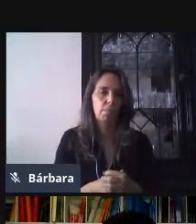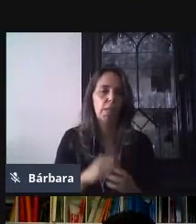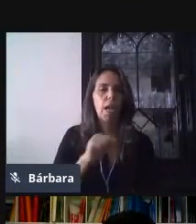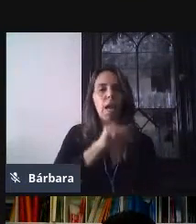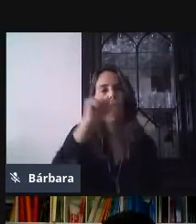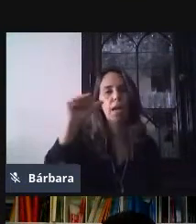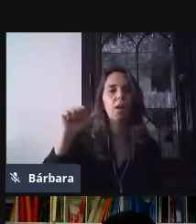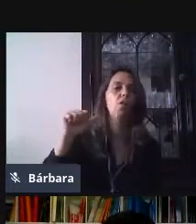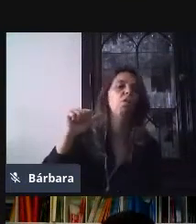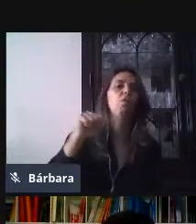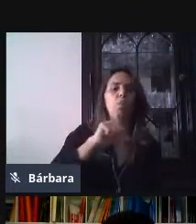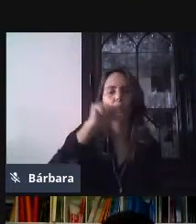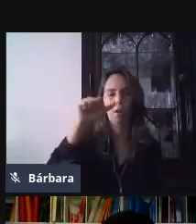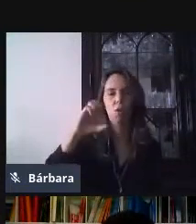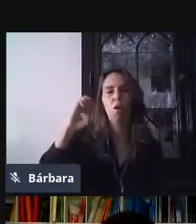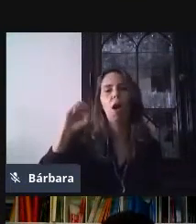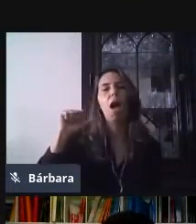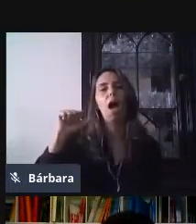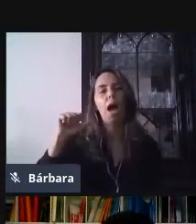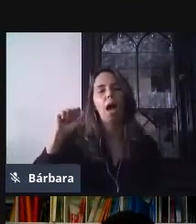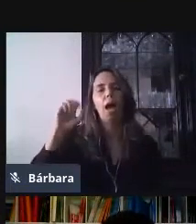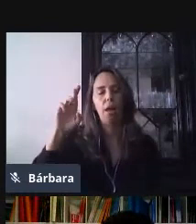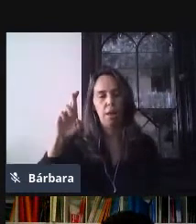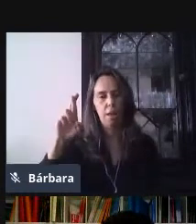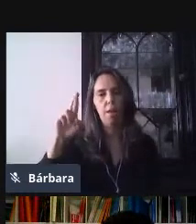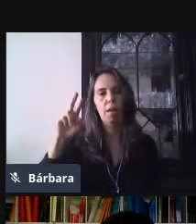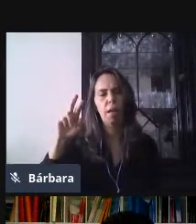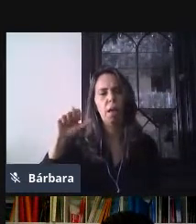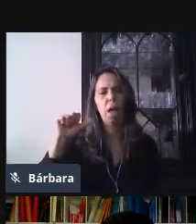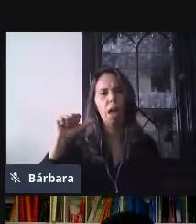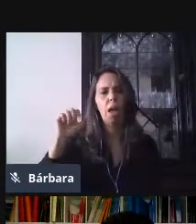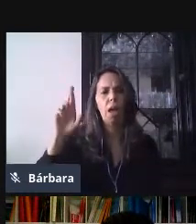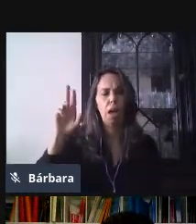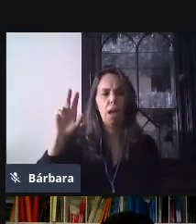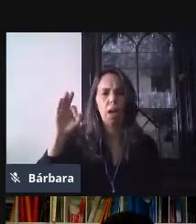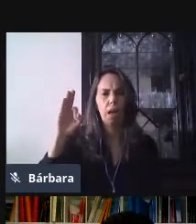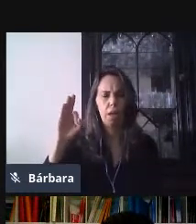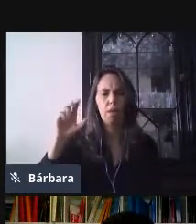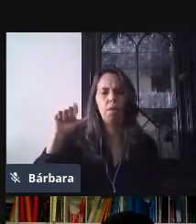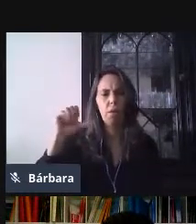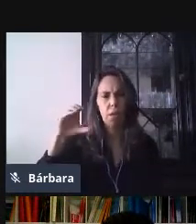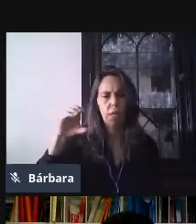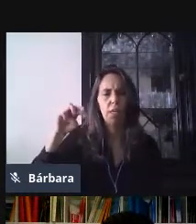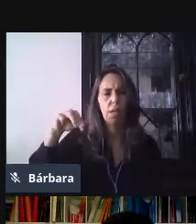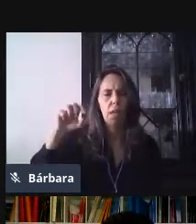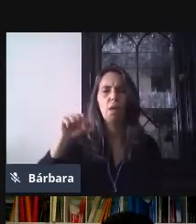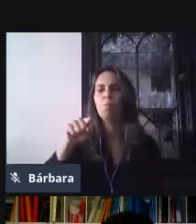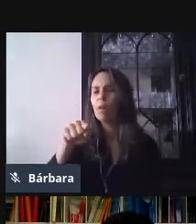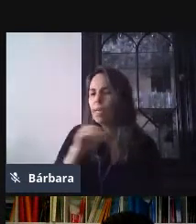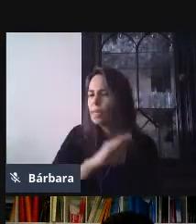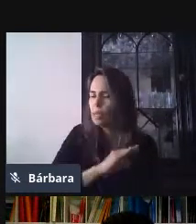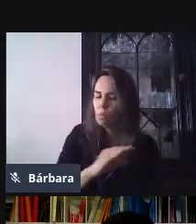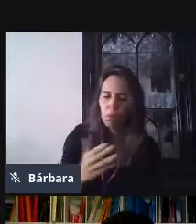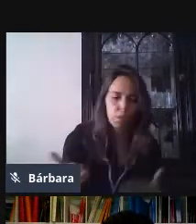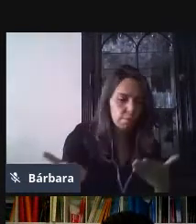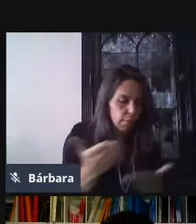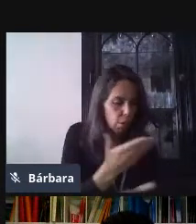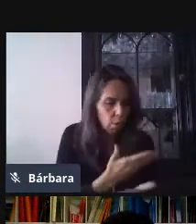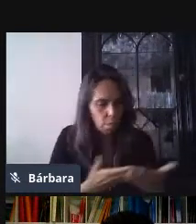.gov.mx, utilicen de esa forma para empezar a compartir los formularios, documentos,